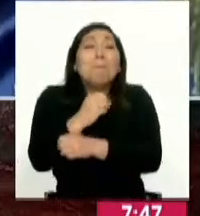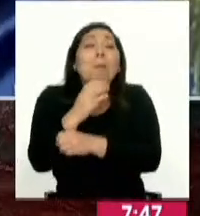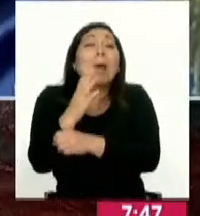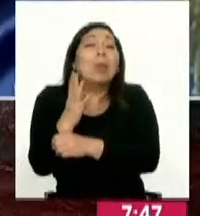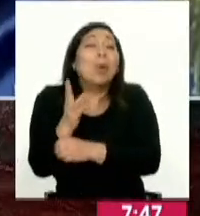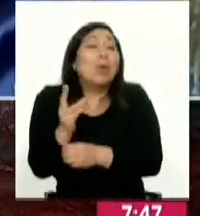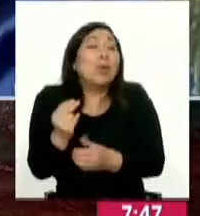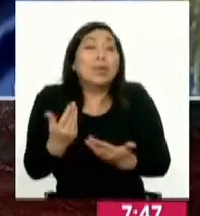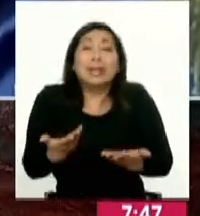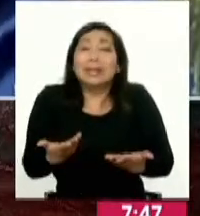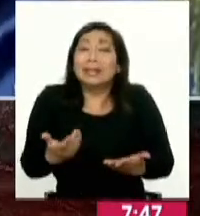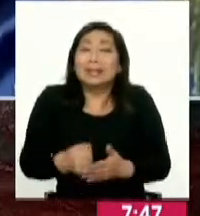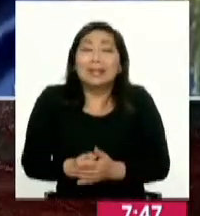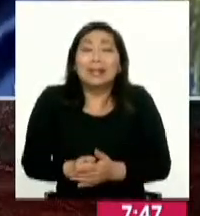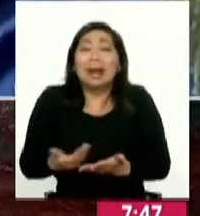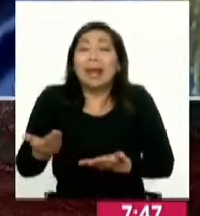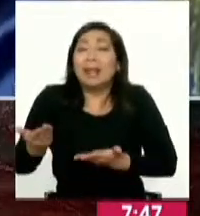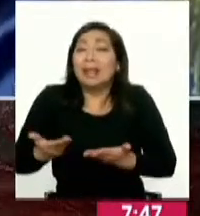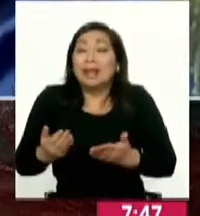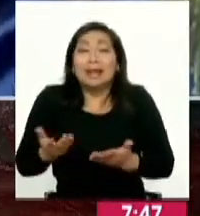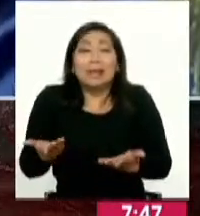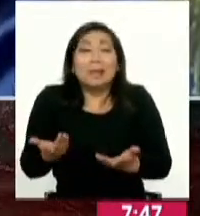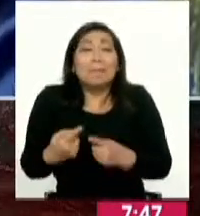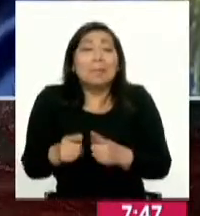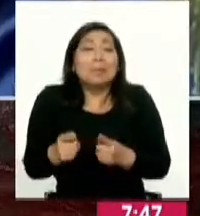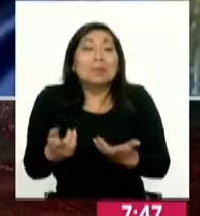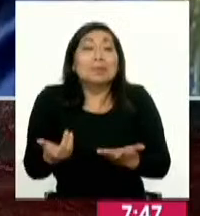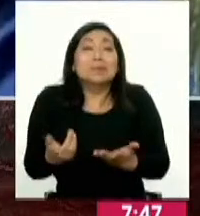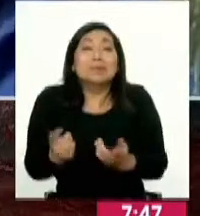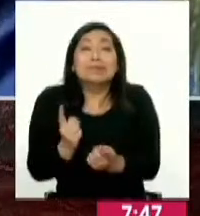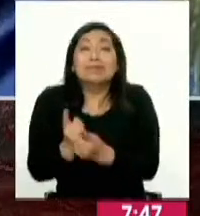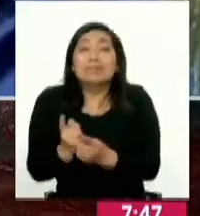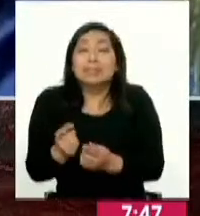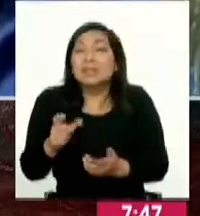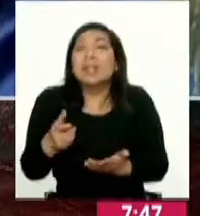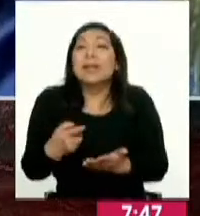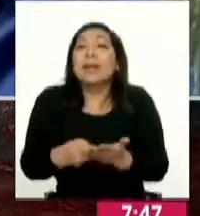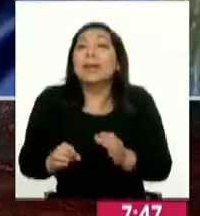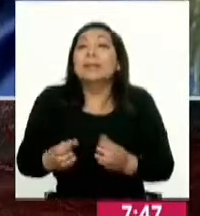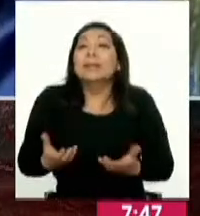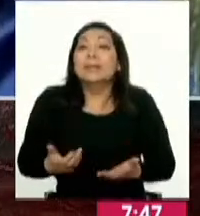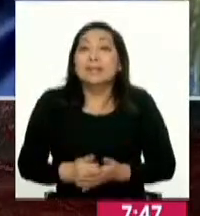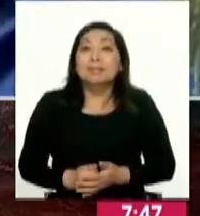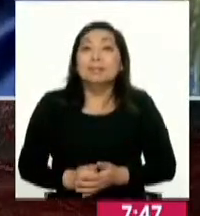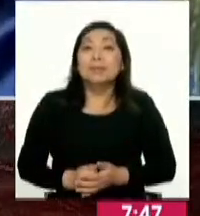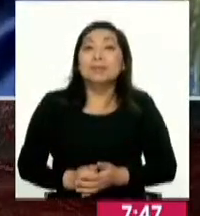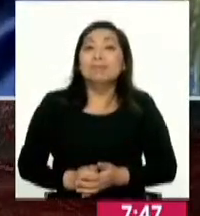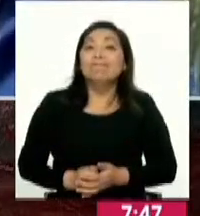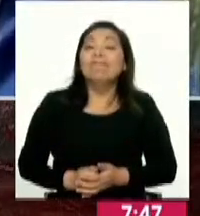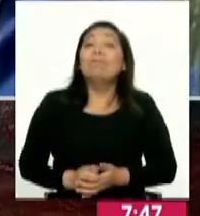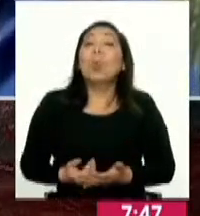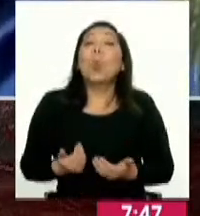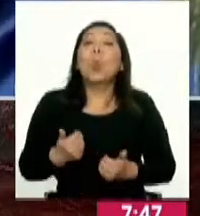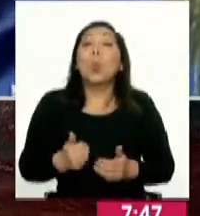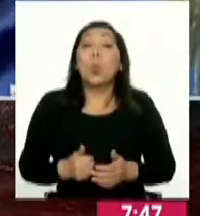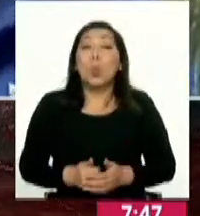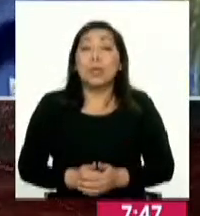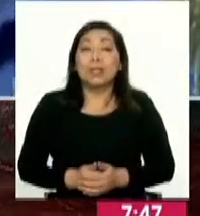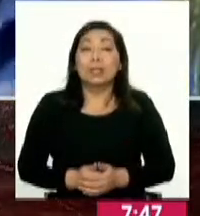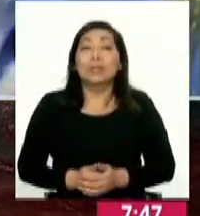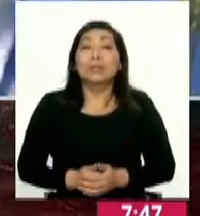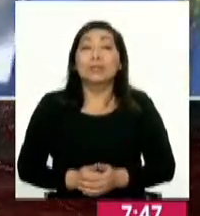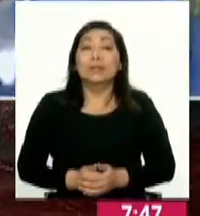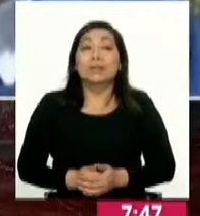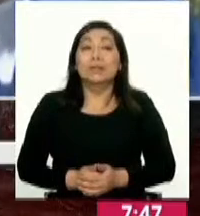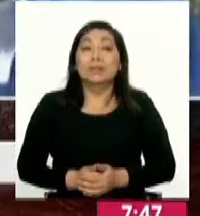no va a tener una bodega o una farmacia en fin donde se pueda recargar ¿qué hacemos con eso? ¿cuántas máquinas